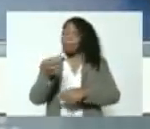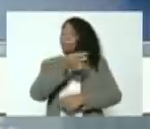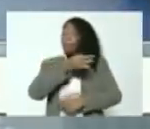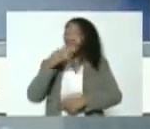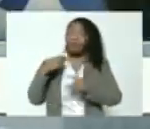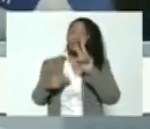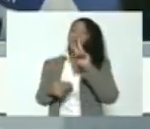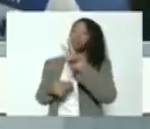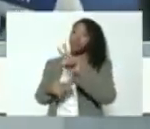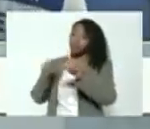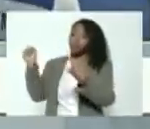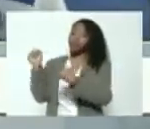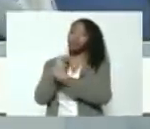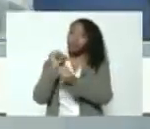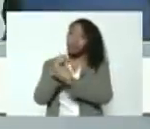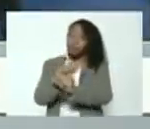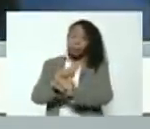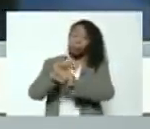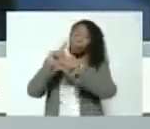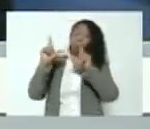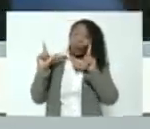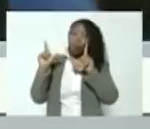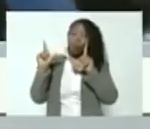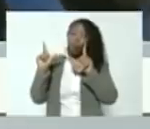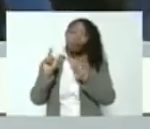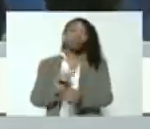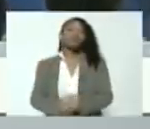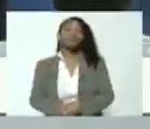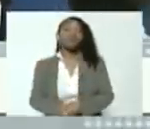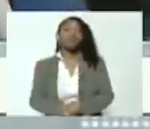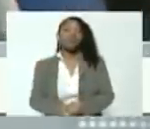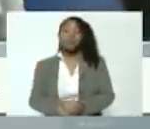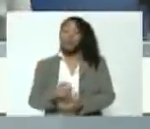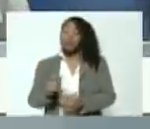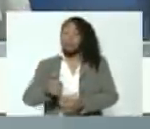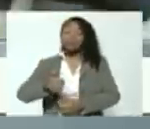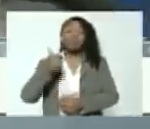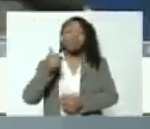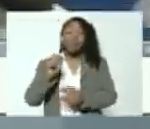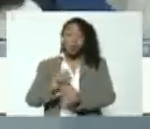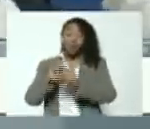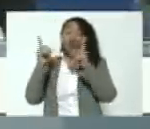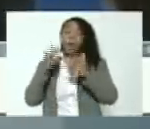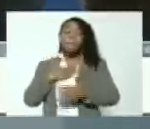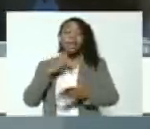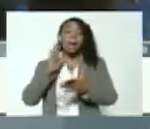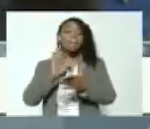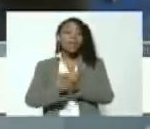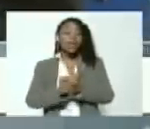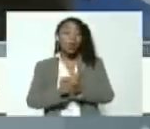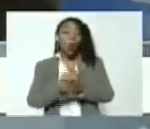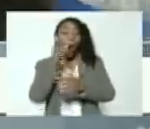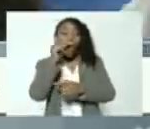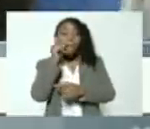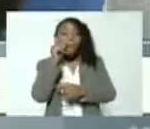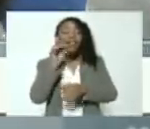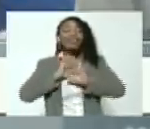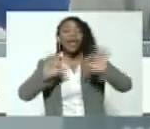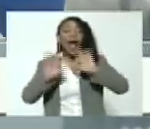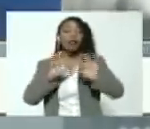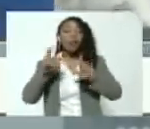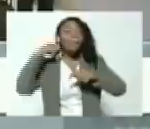que impresionó a Steven Seagal. Impresionó a mi amigo, a my brother, Steven Seagal.